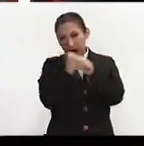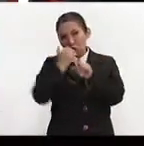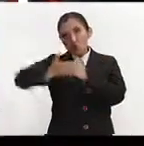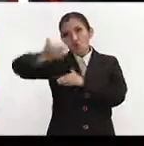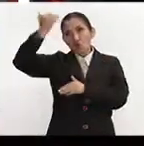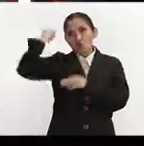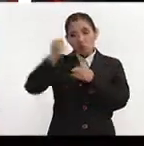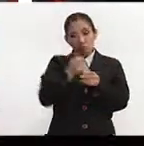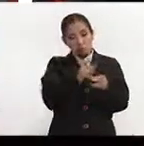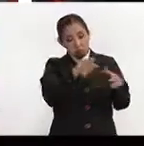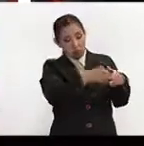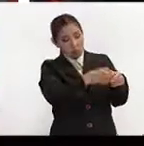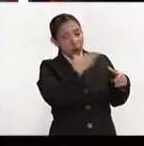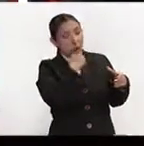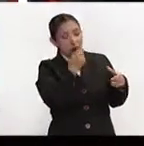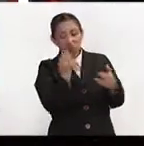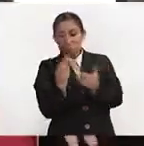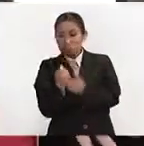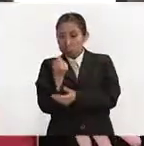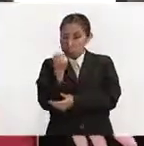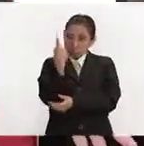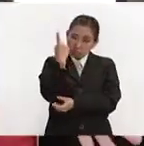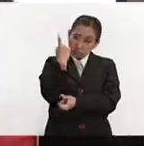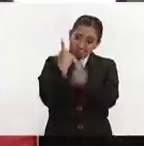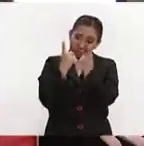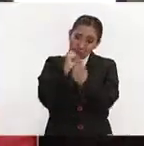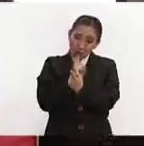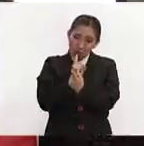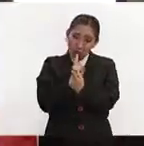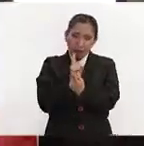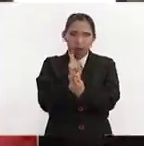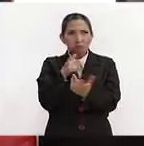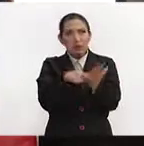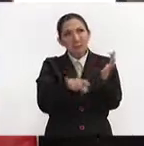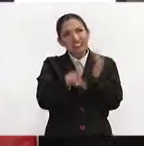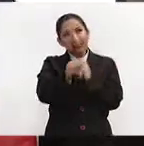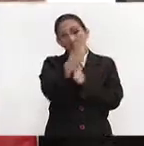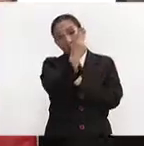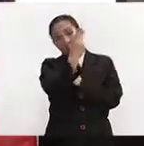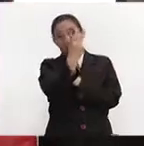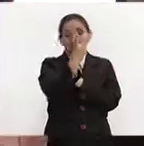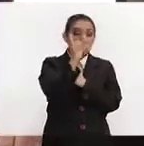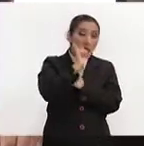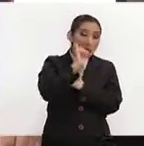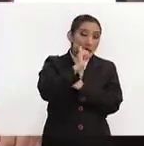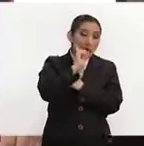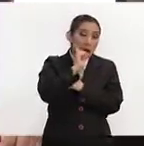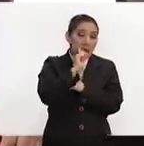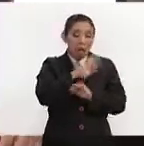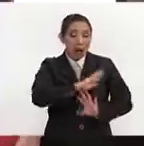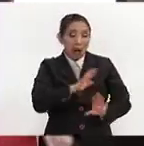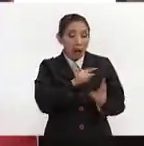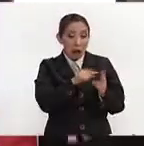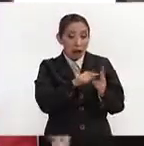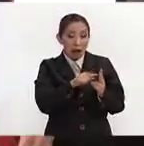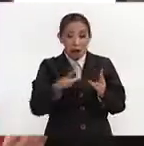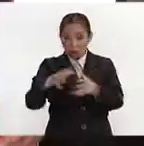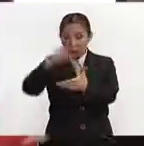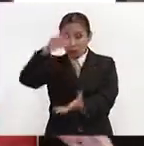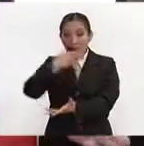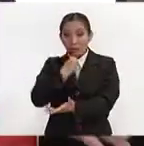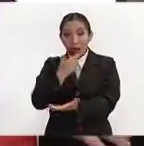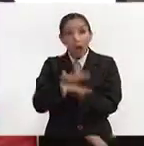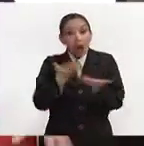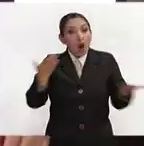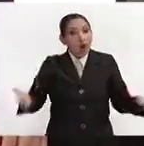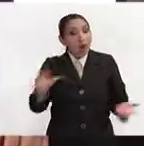eran muy pocas mujeres, incluso en la década de los 70 había una o dos ingenieras geólogas, hoy podemos hablar de que